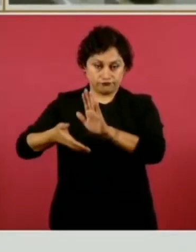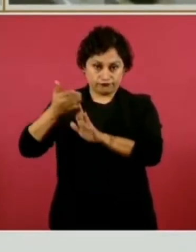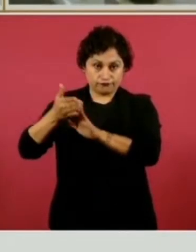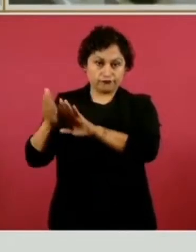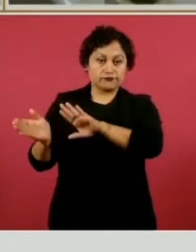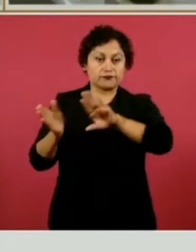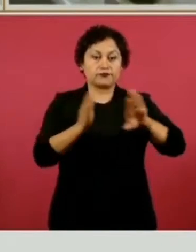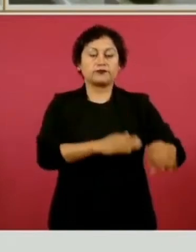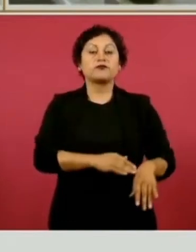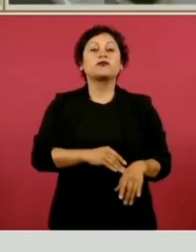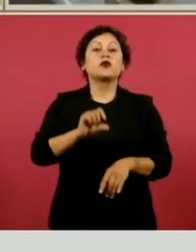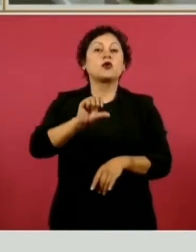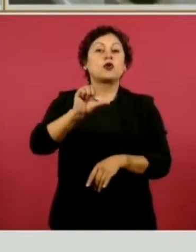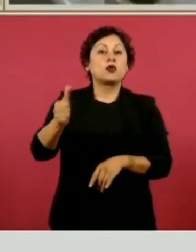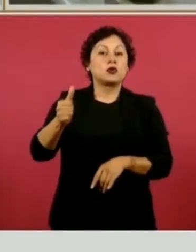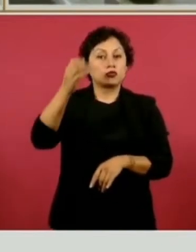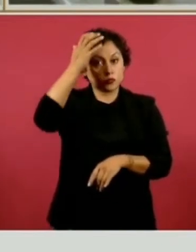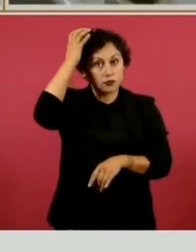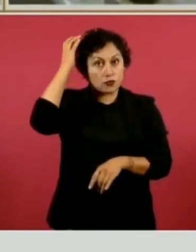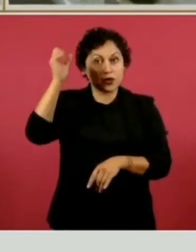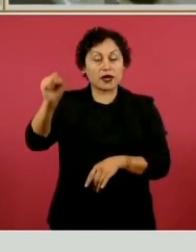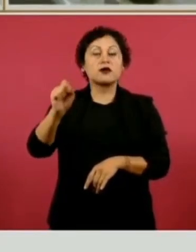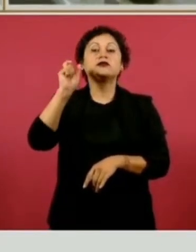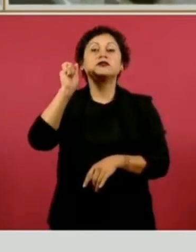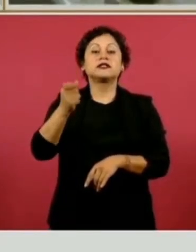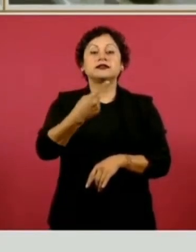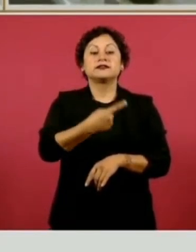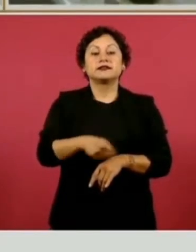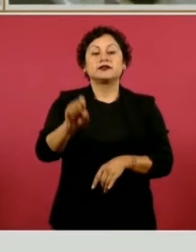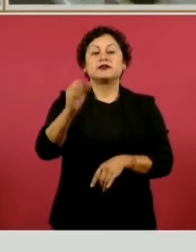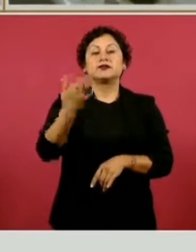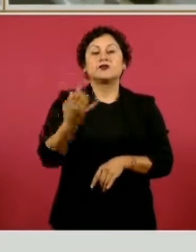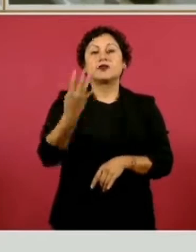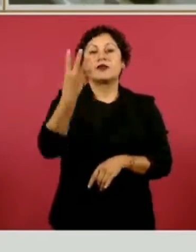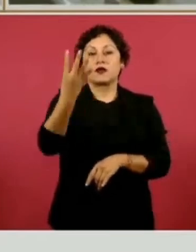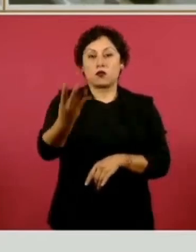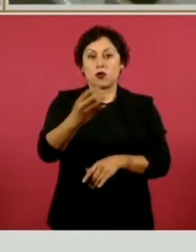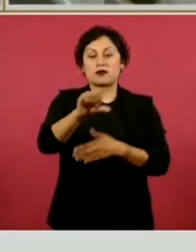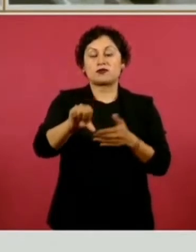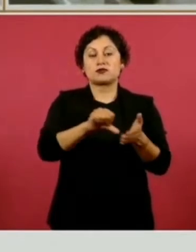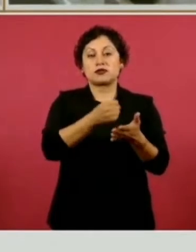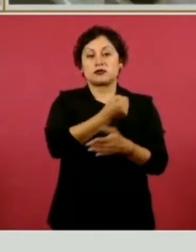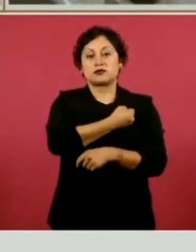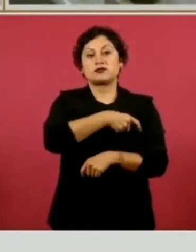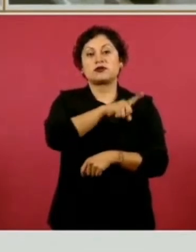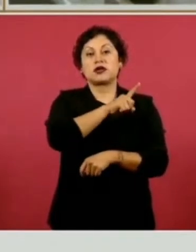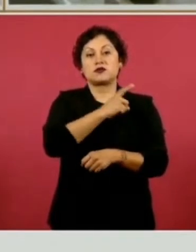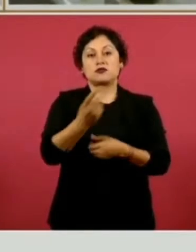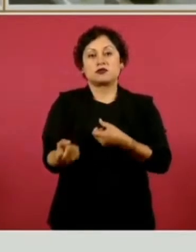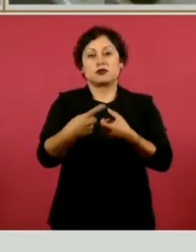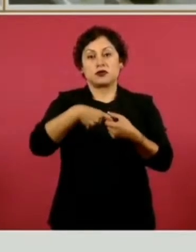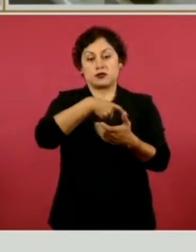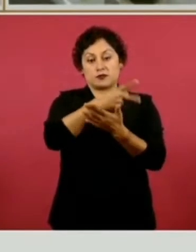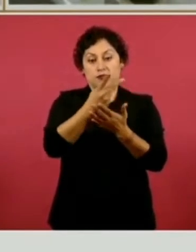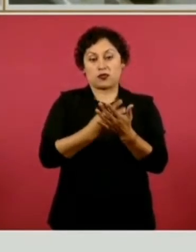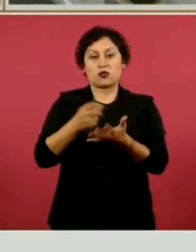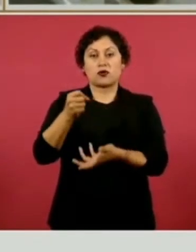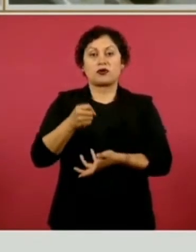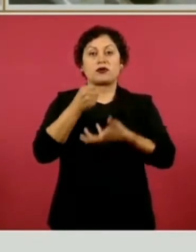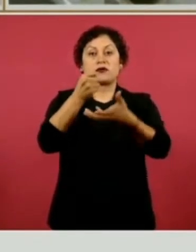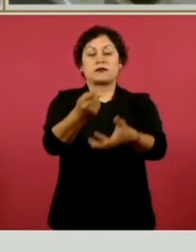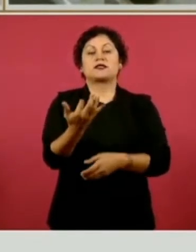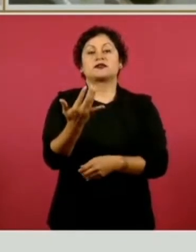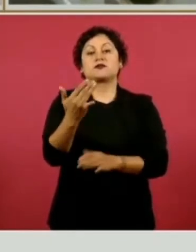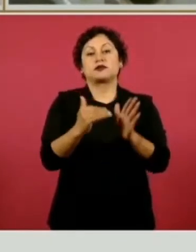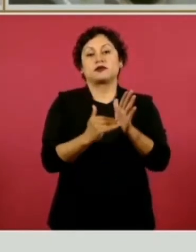centros de salud con intervención de La Clínica Es Nuestra, de los comités que están ejerciendo 50 millones de